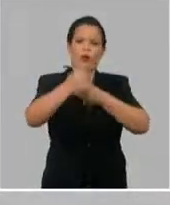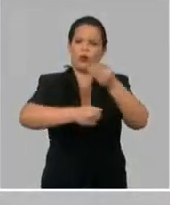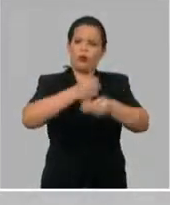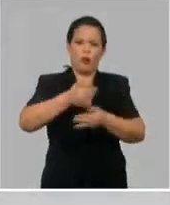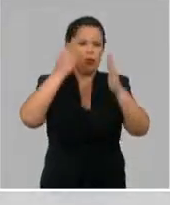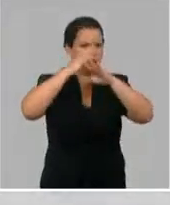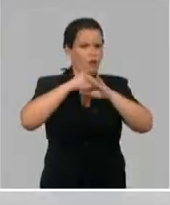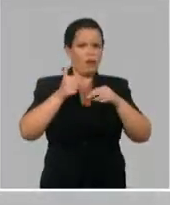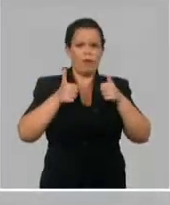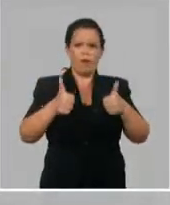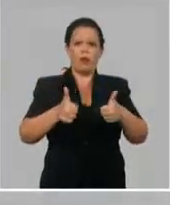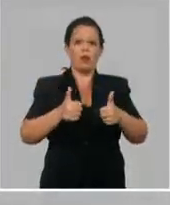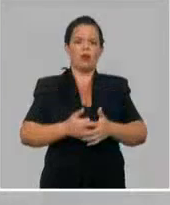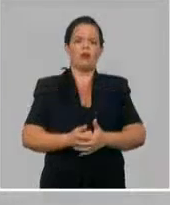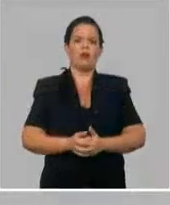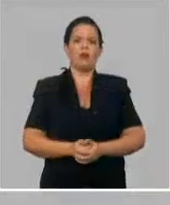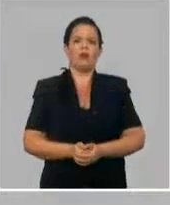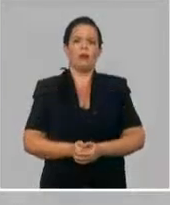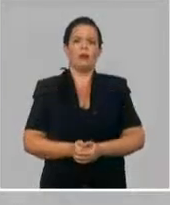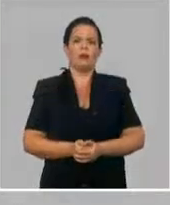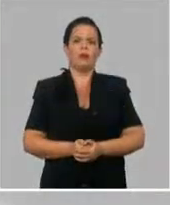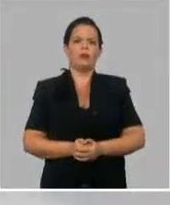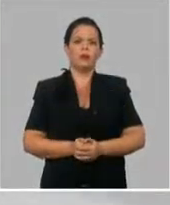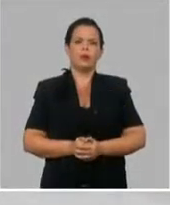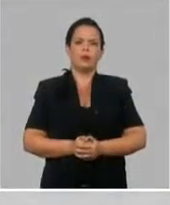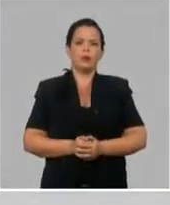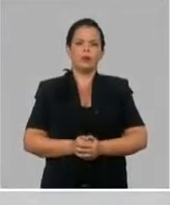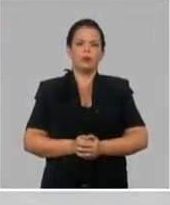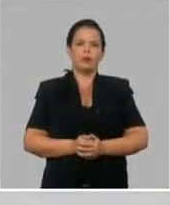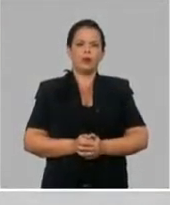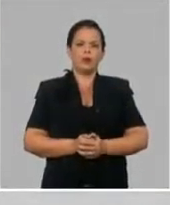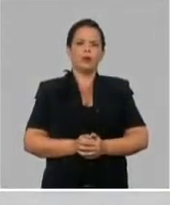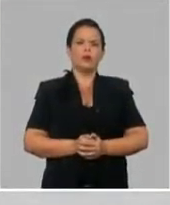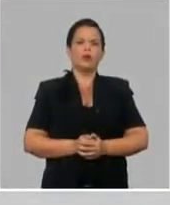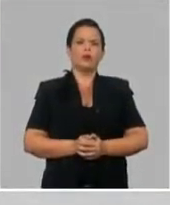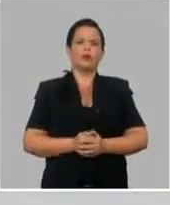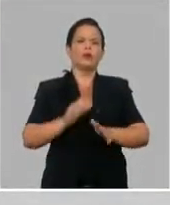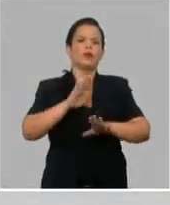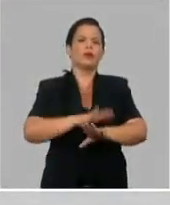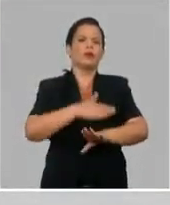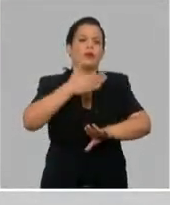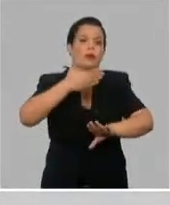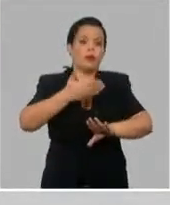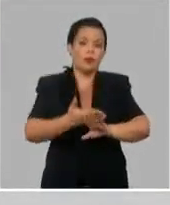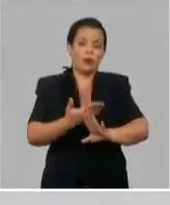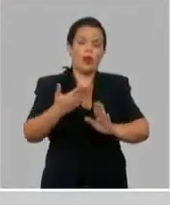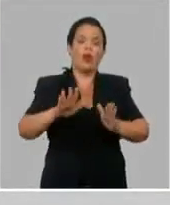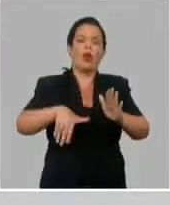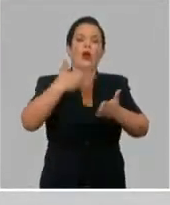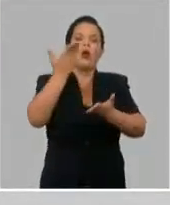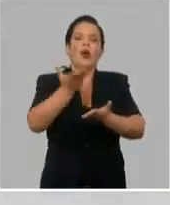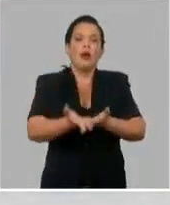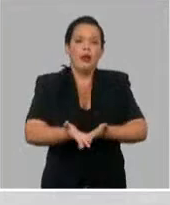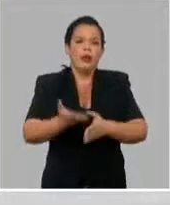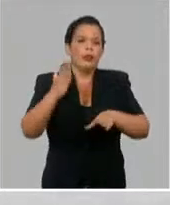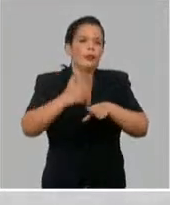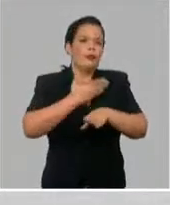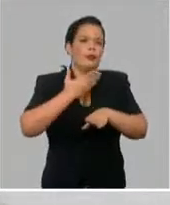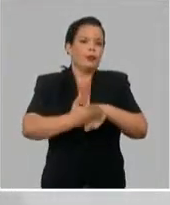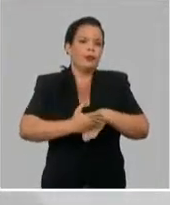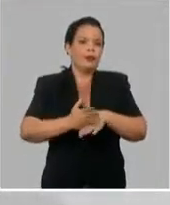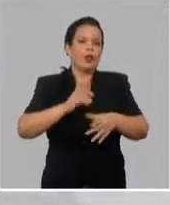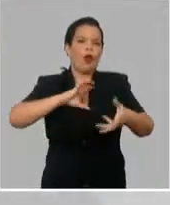retratos, de la anatomía o de la función del cerebro con técnicas, por ejemplo, como la resonancia